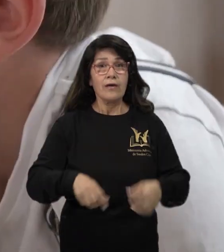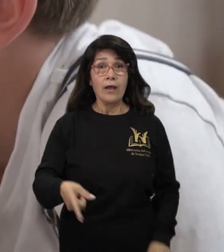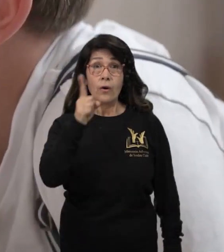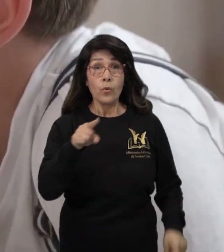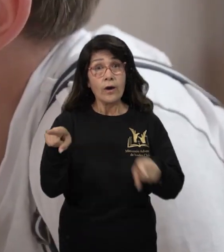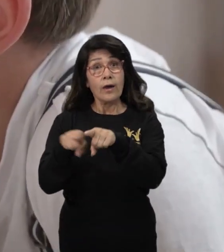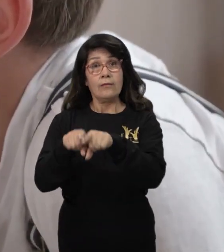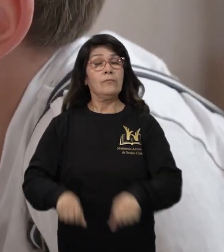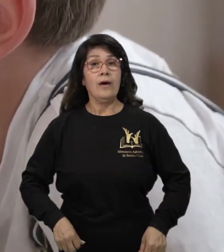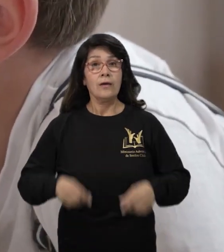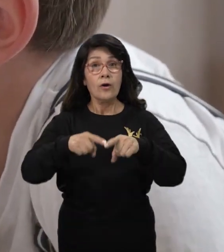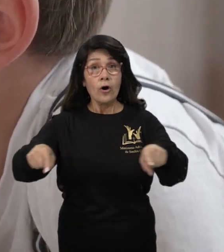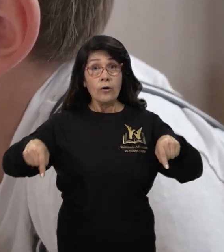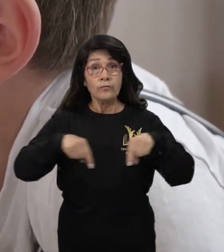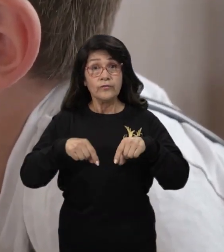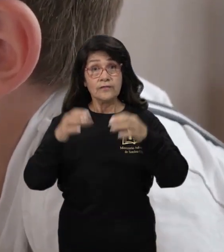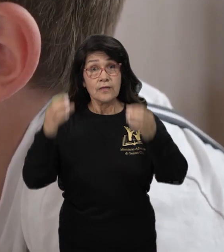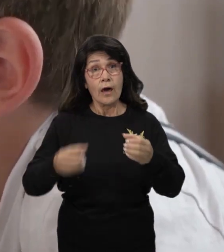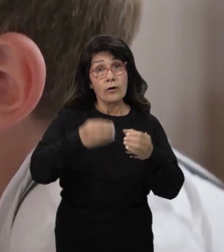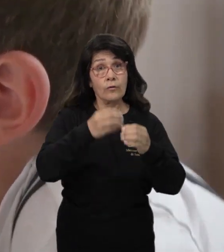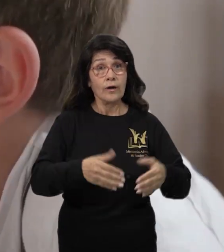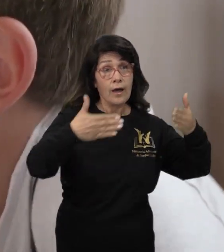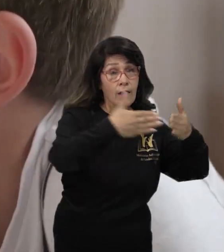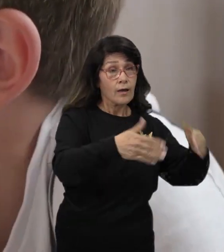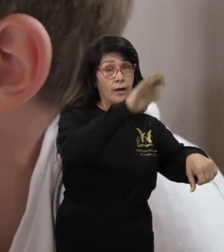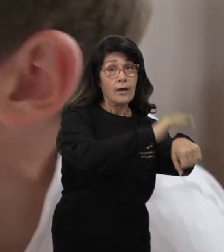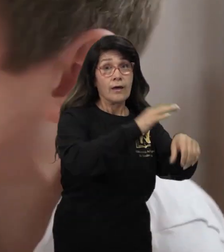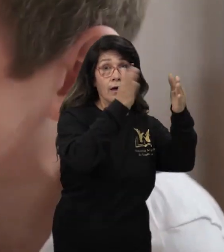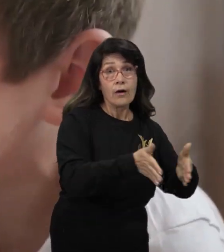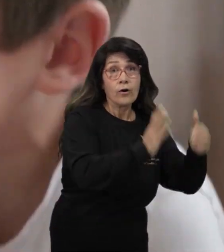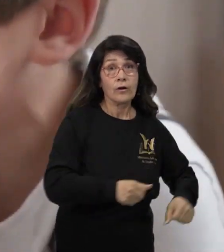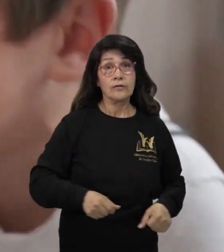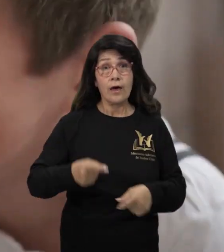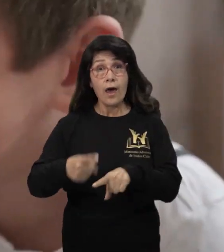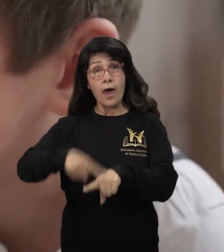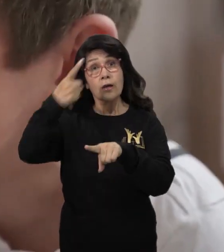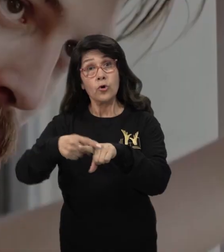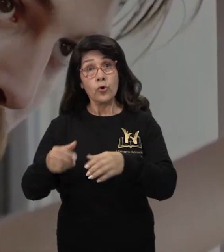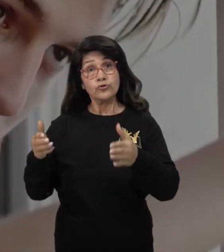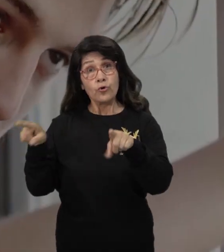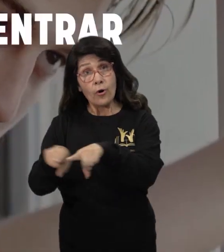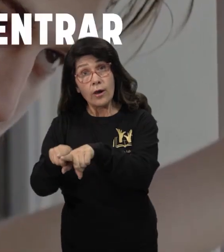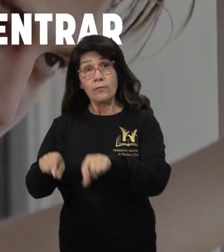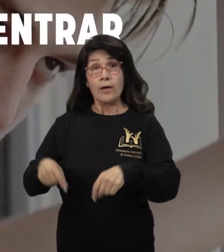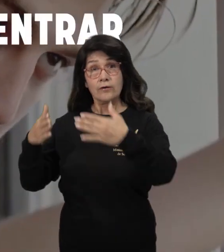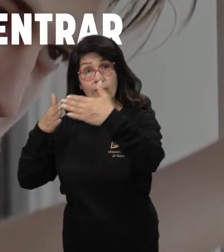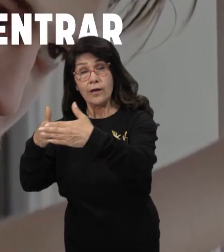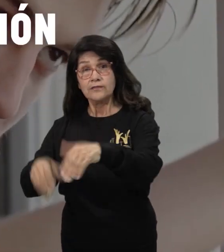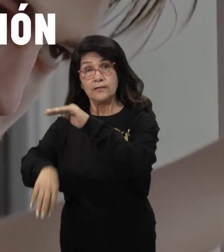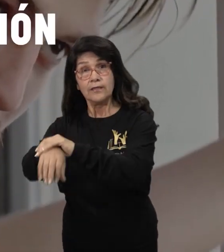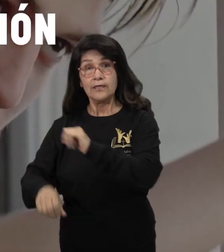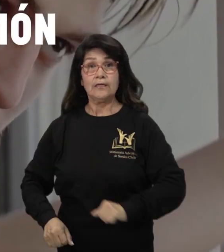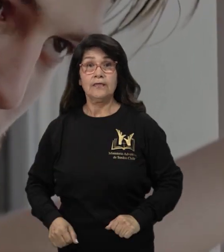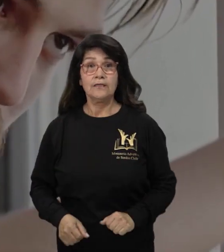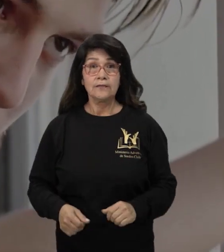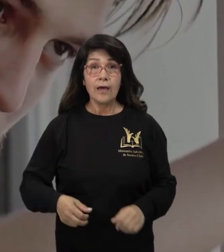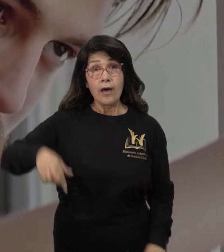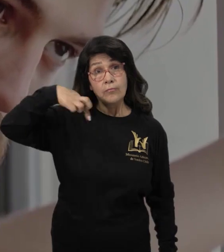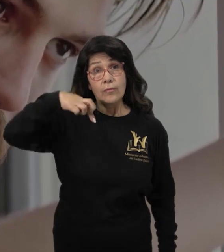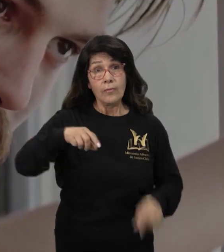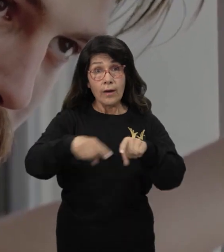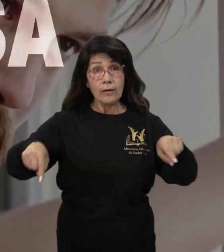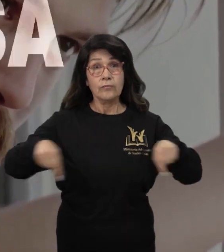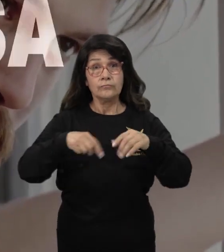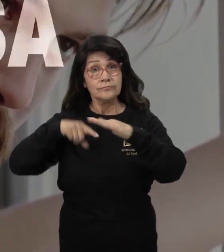Uno quería poner la pieza en la esquina inferior izquierda y el otro en la esquina superior derecha. El padre que acababa de entrar en la habitación no